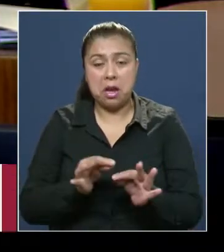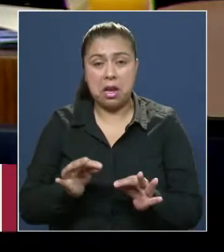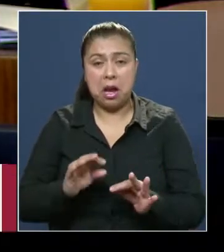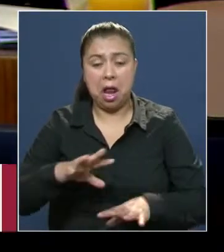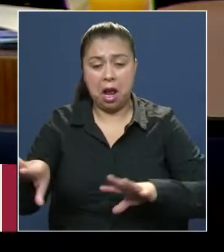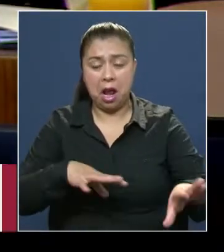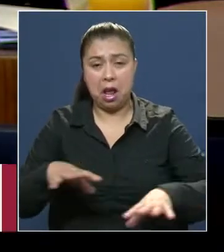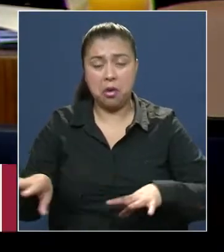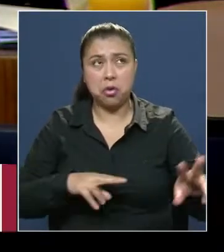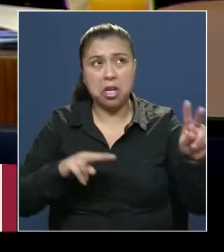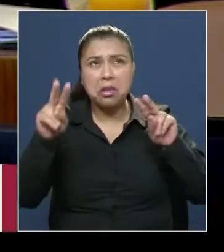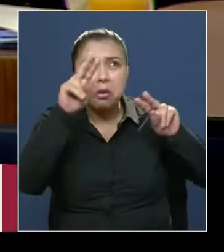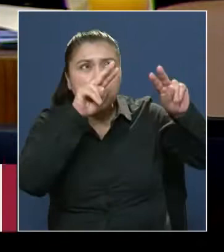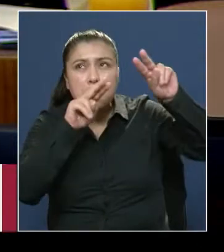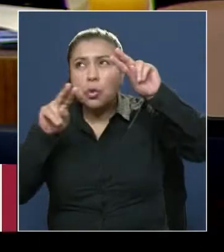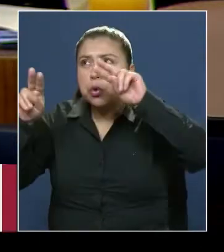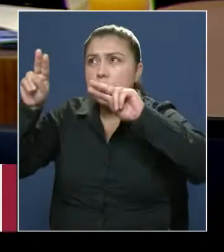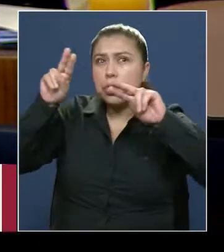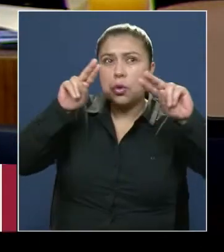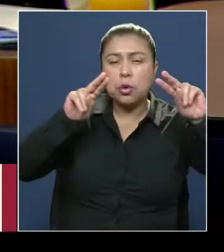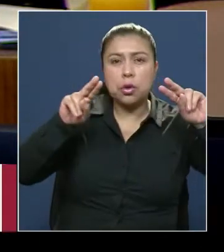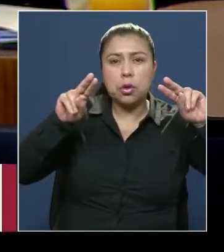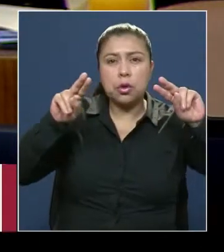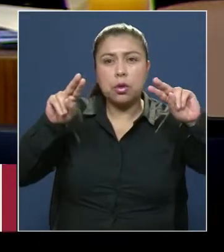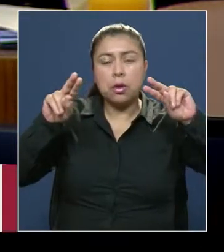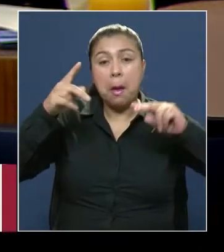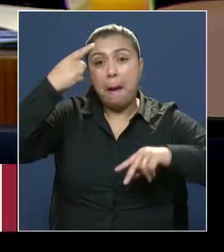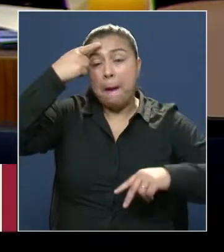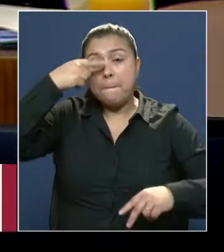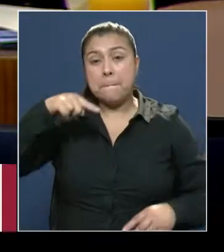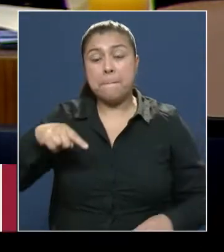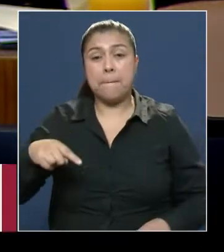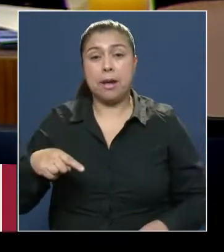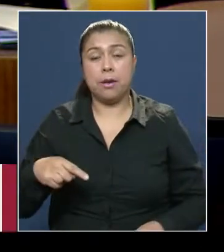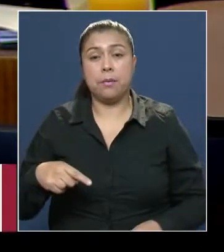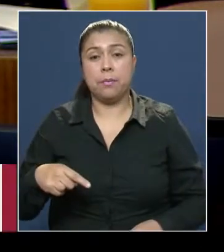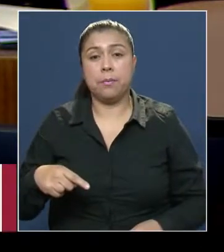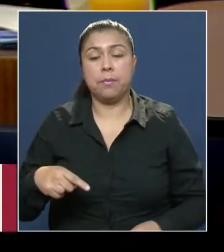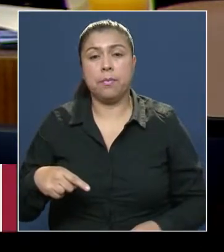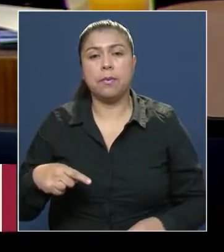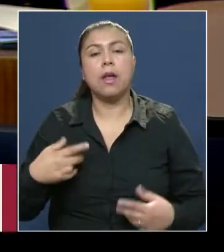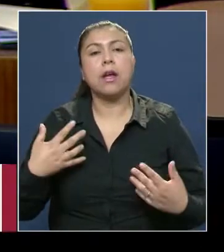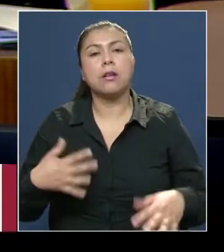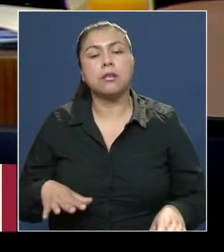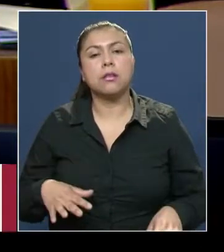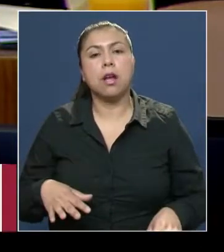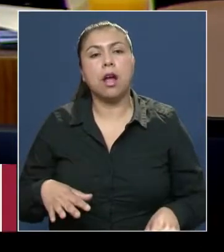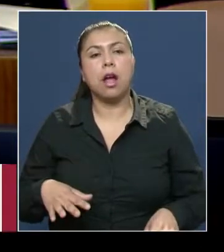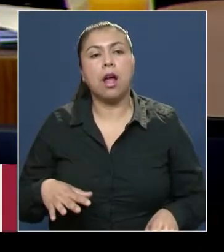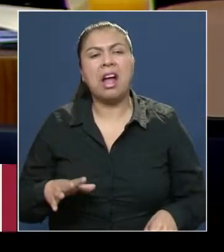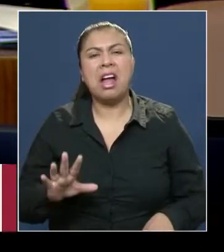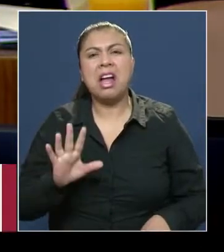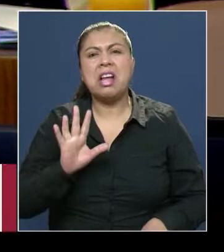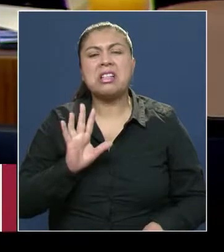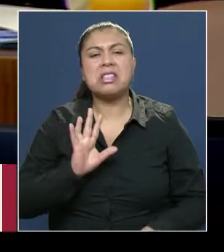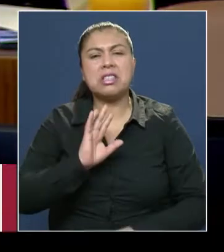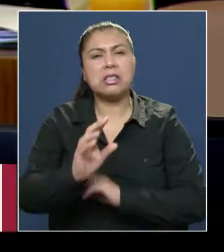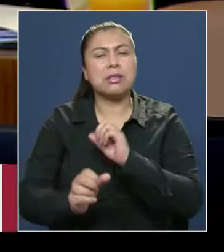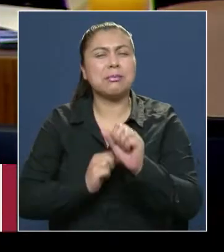aquellas cosas que se observaban. Pero llegó un momento, hace ya cerca de cinco siglos,